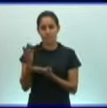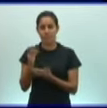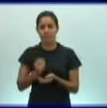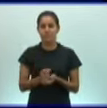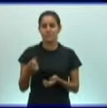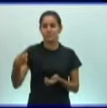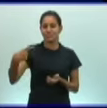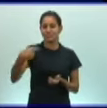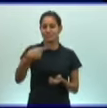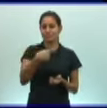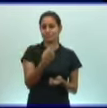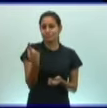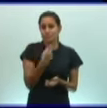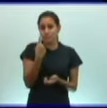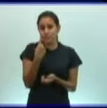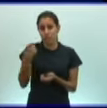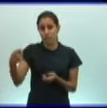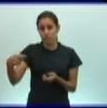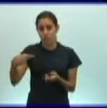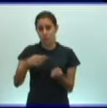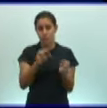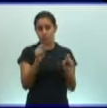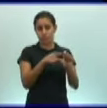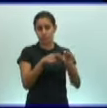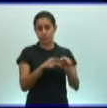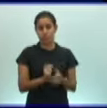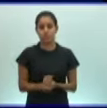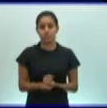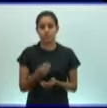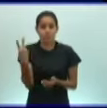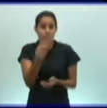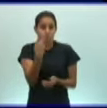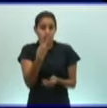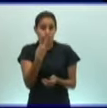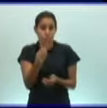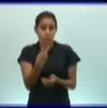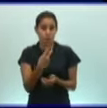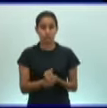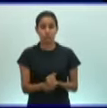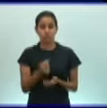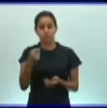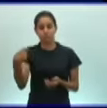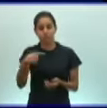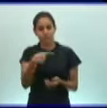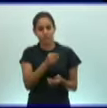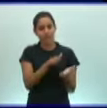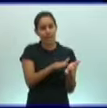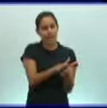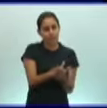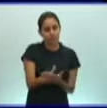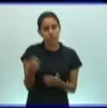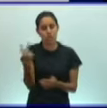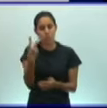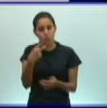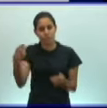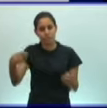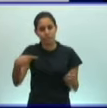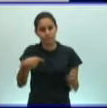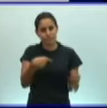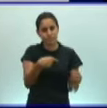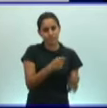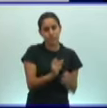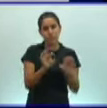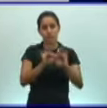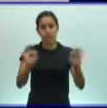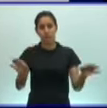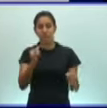osyuro. Dos platermintos y dos nematermintos respectivamente que hacen daño al hombre. Aquí les estoy